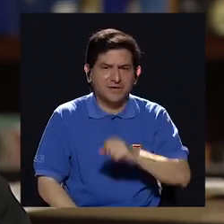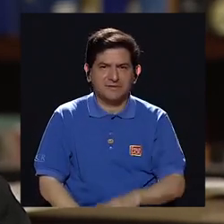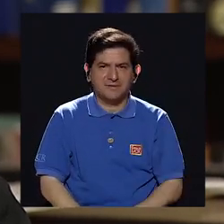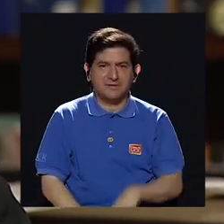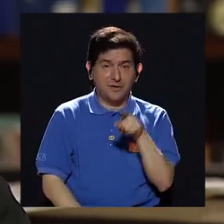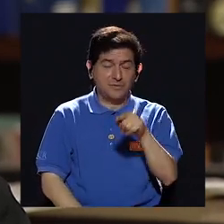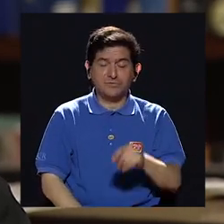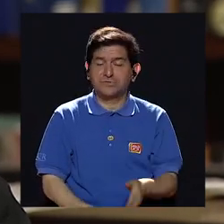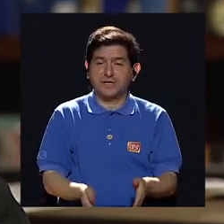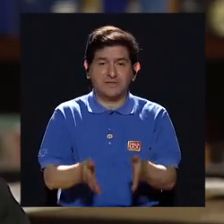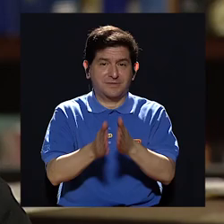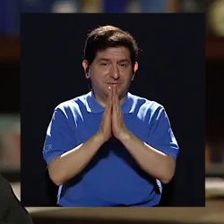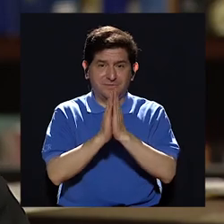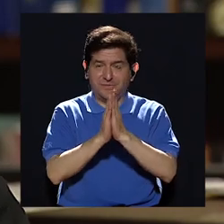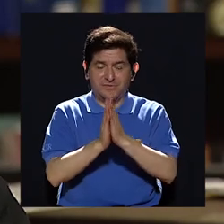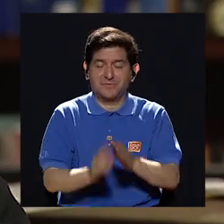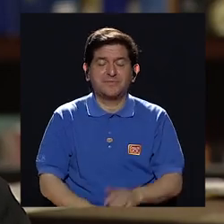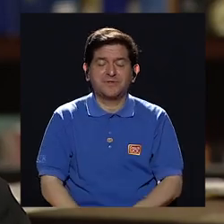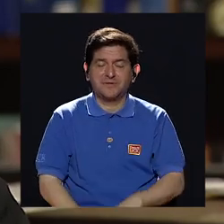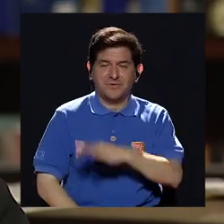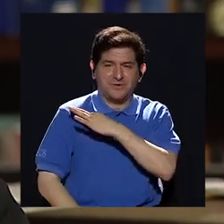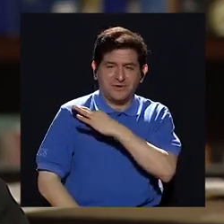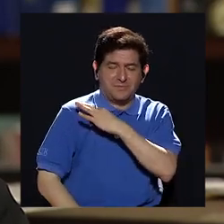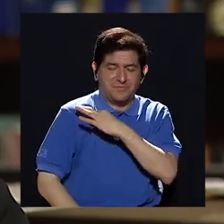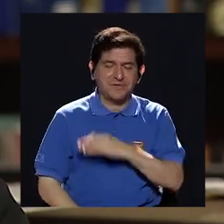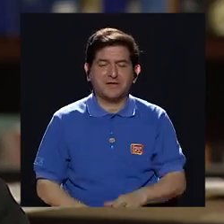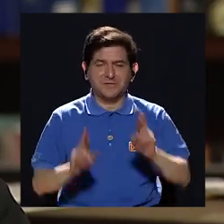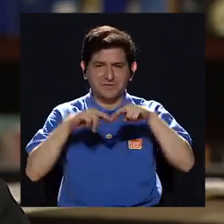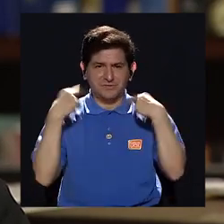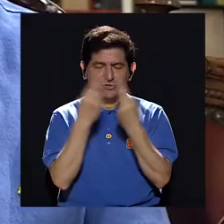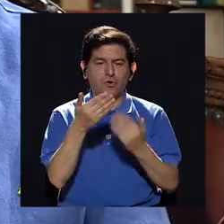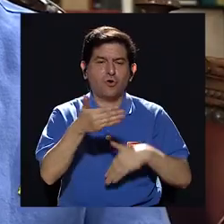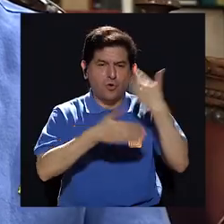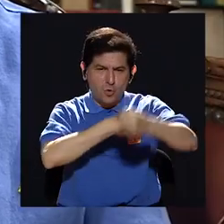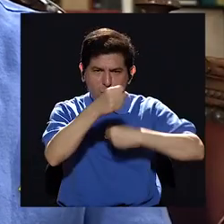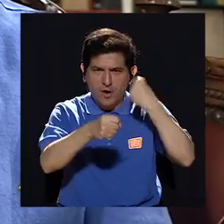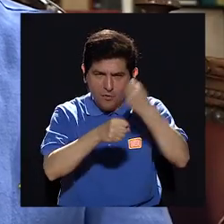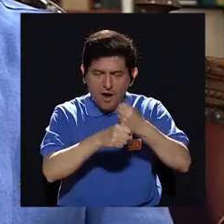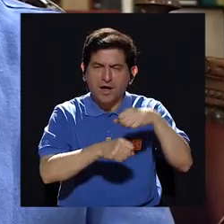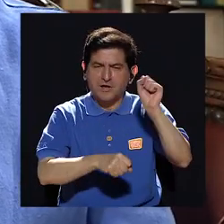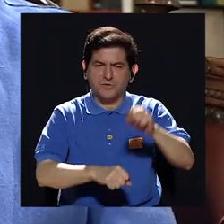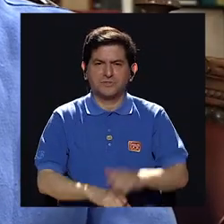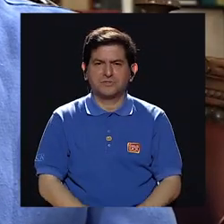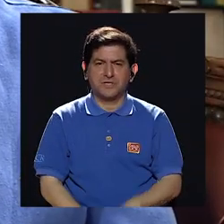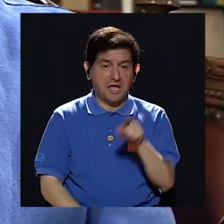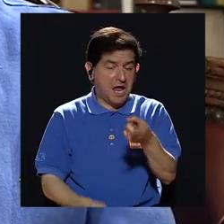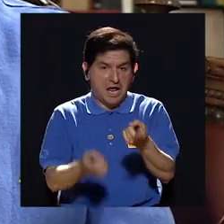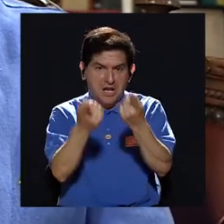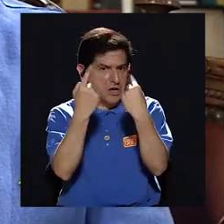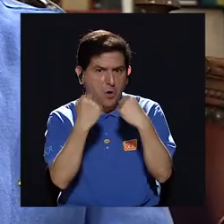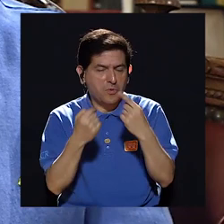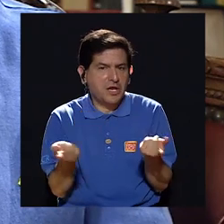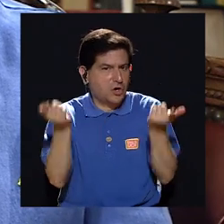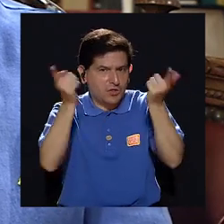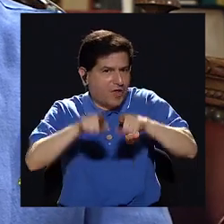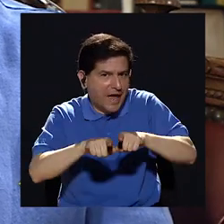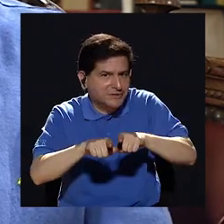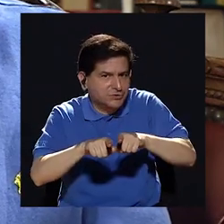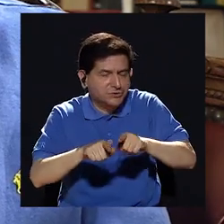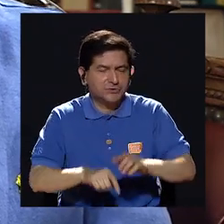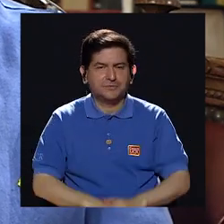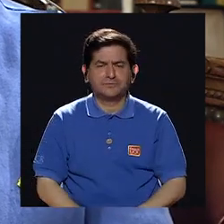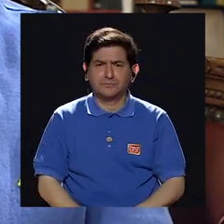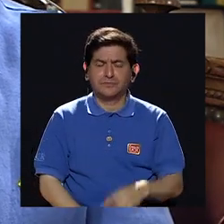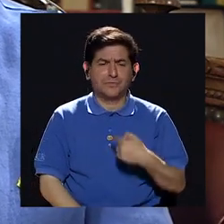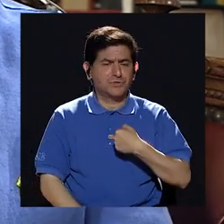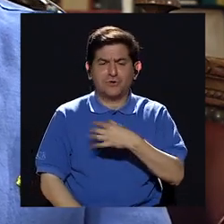usted no le quería invitar a la cumbre que fue muchos años después acá en nuestro país recuerdo que no vino Fidel de hecho no